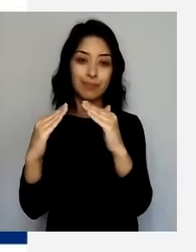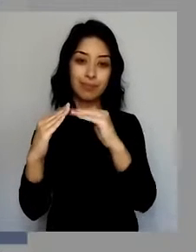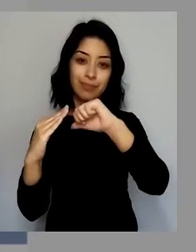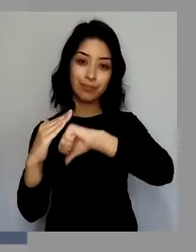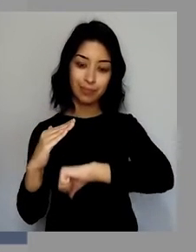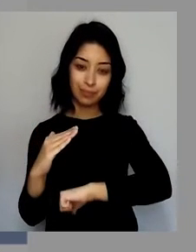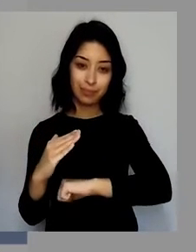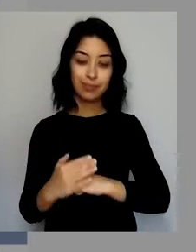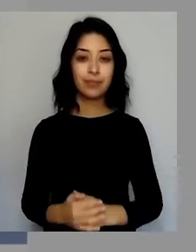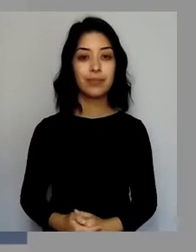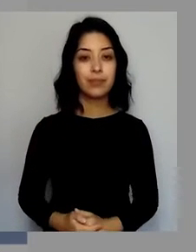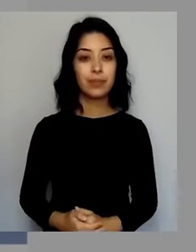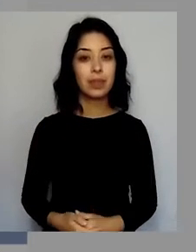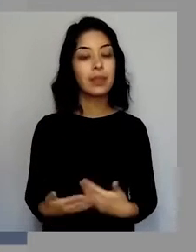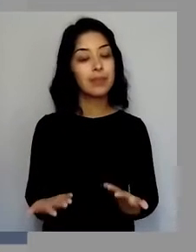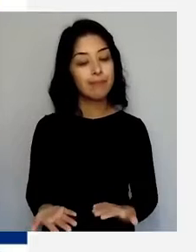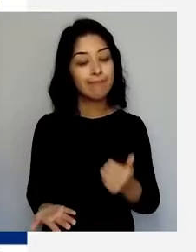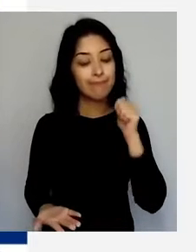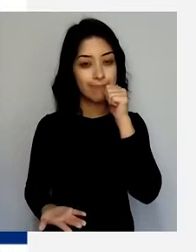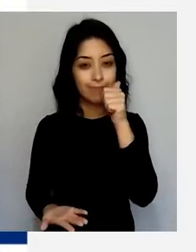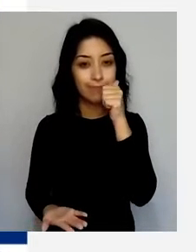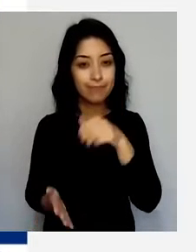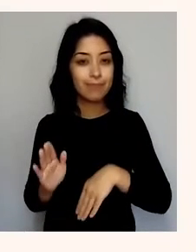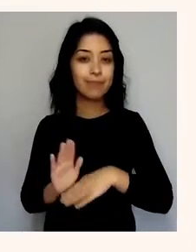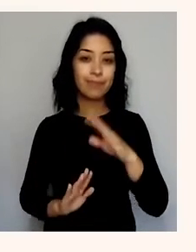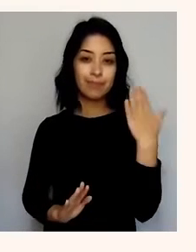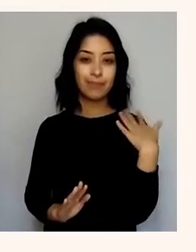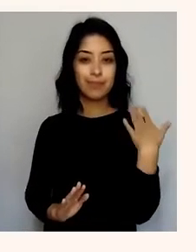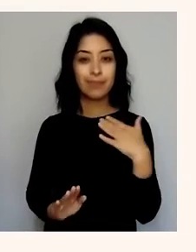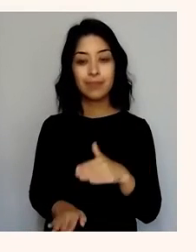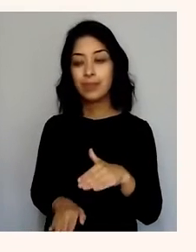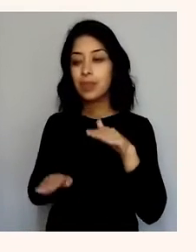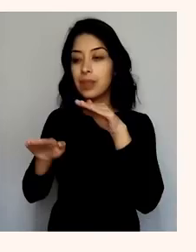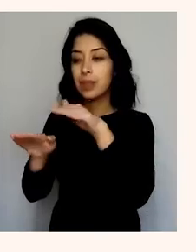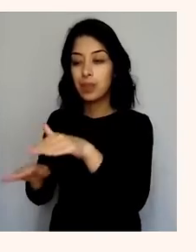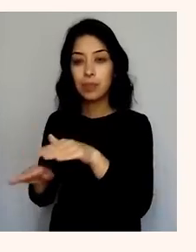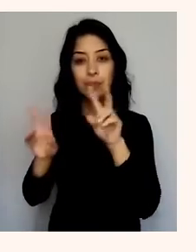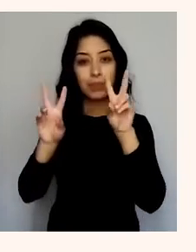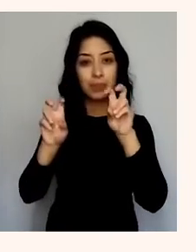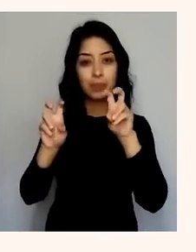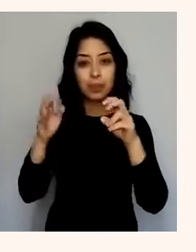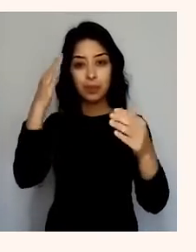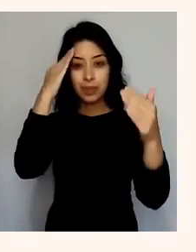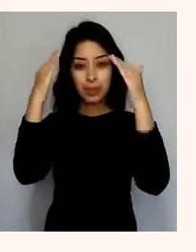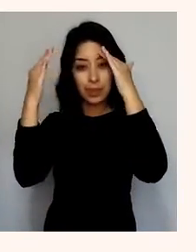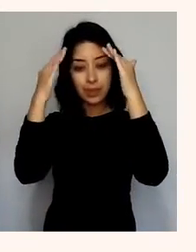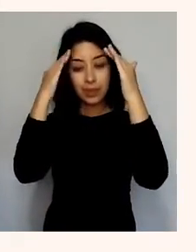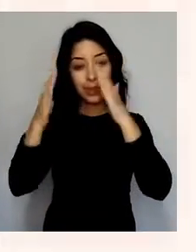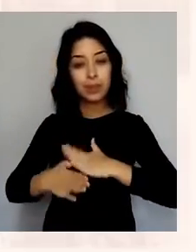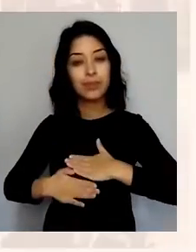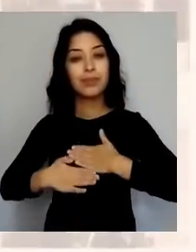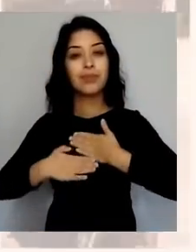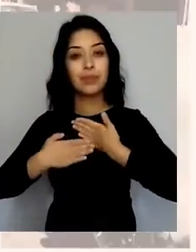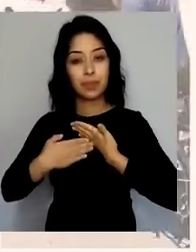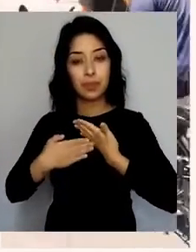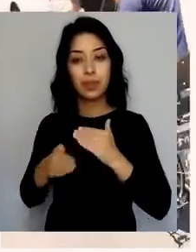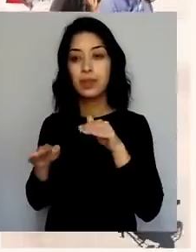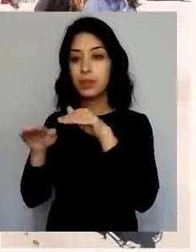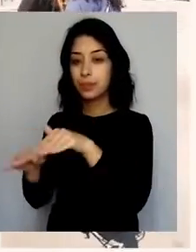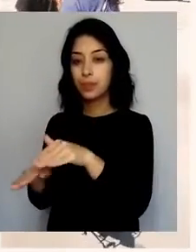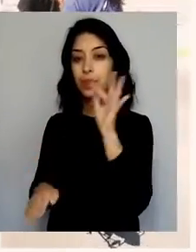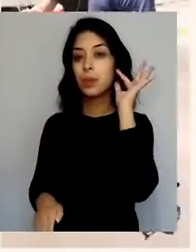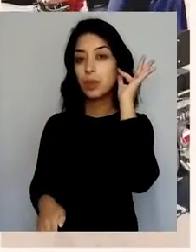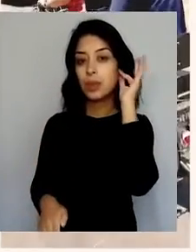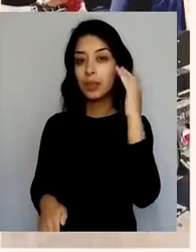Y lo que cada día es más importante, colaboran con la contención emocional y promueven acciones de apoyo para mujeres, niños